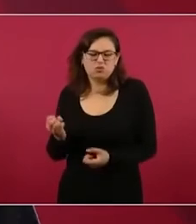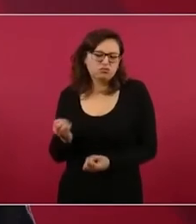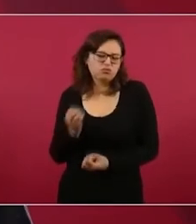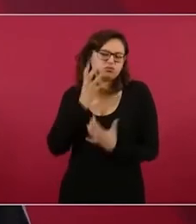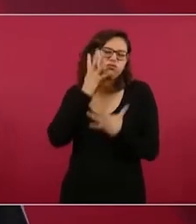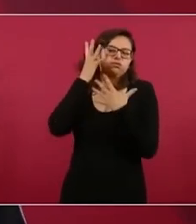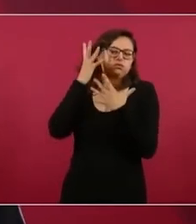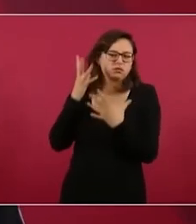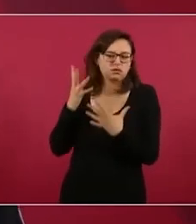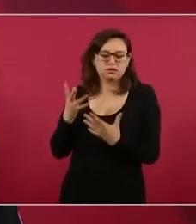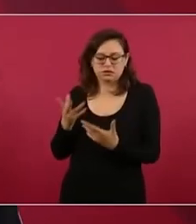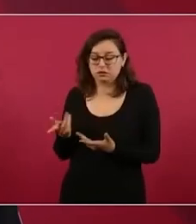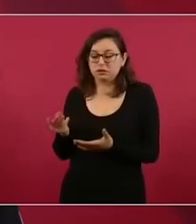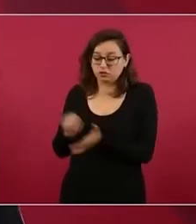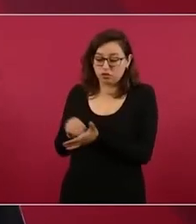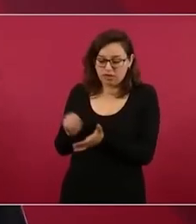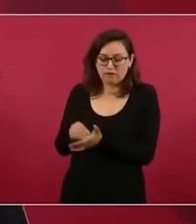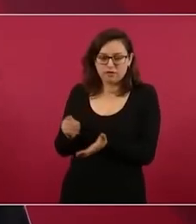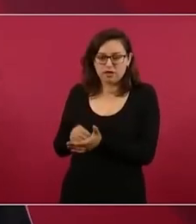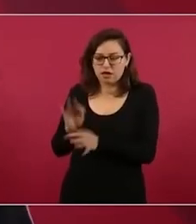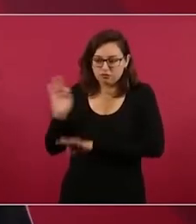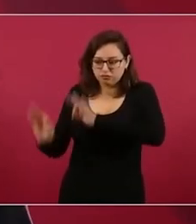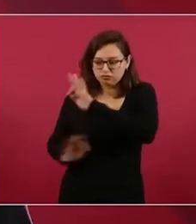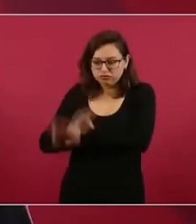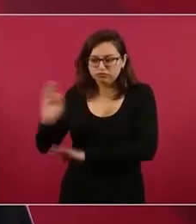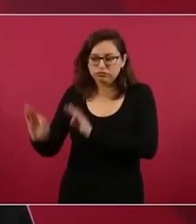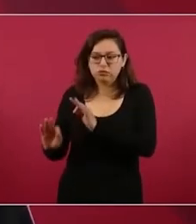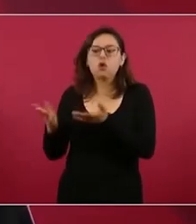que informen sobre